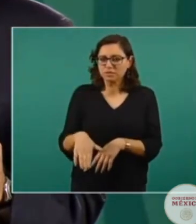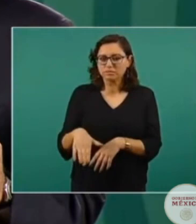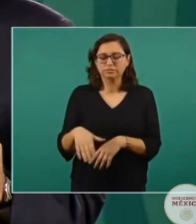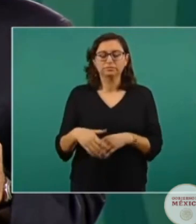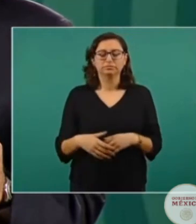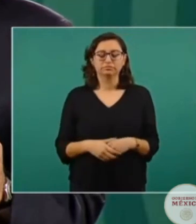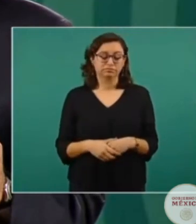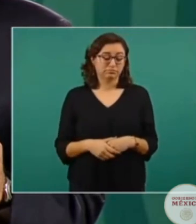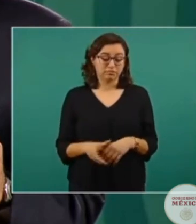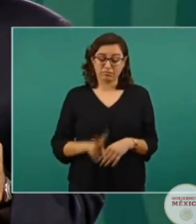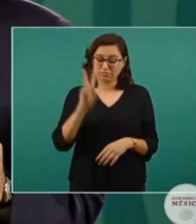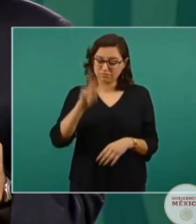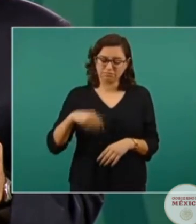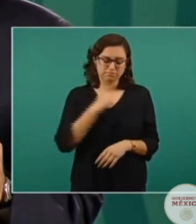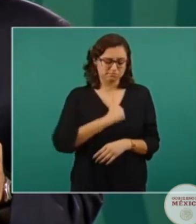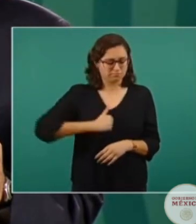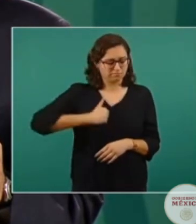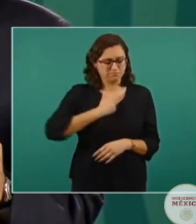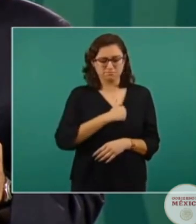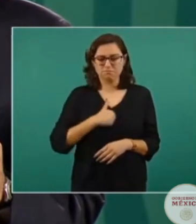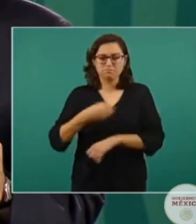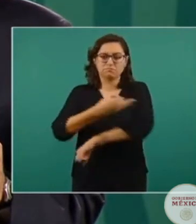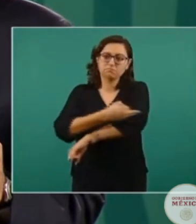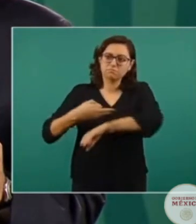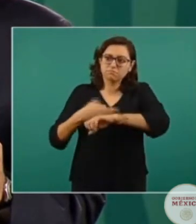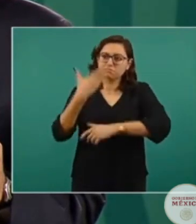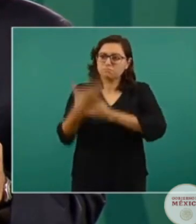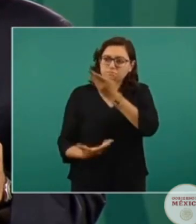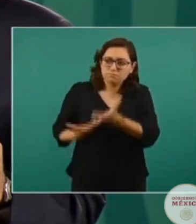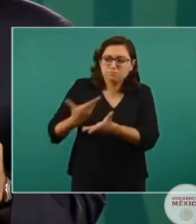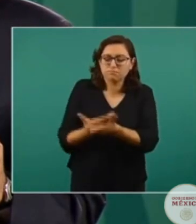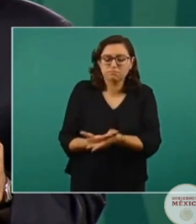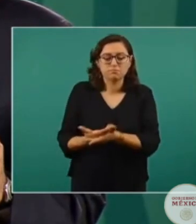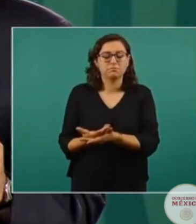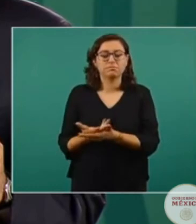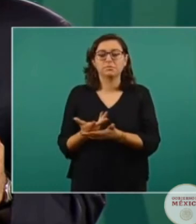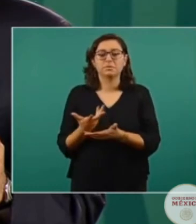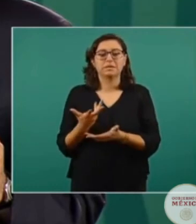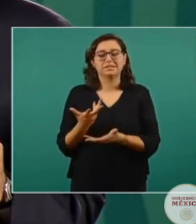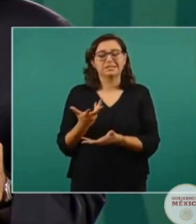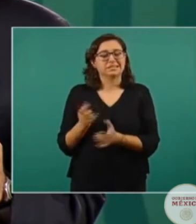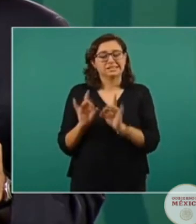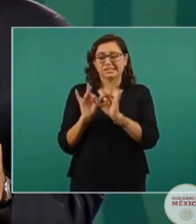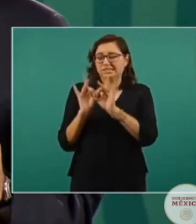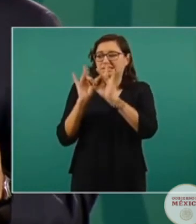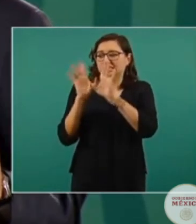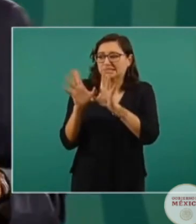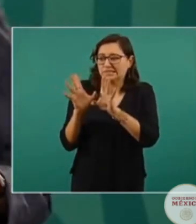Nuestro pésame a sus familiares es una situación lamentable porque